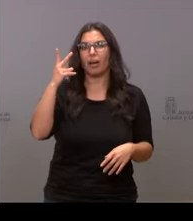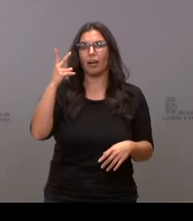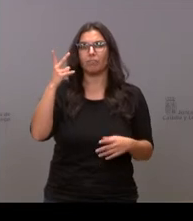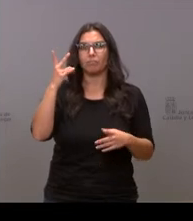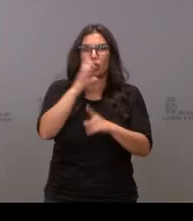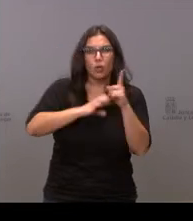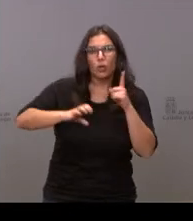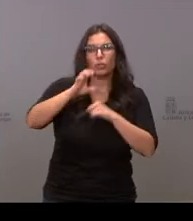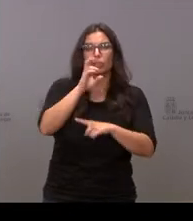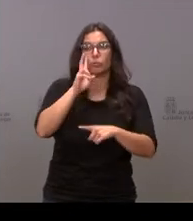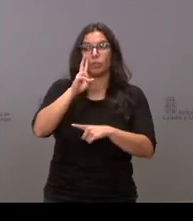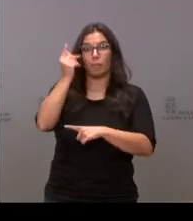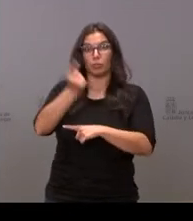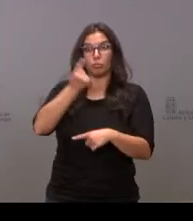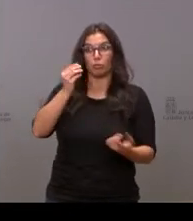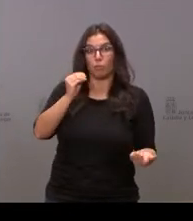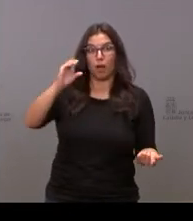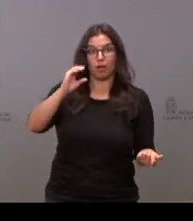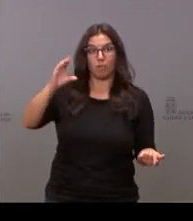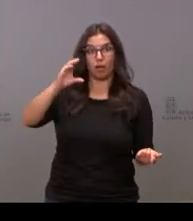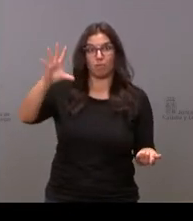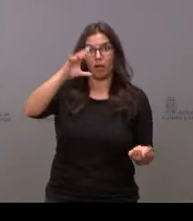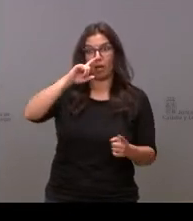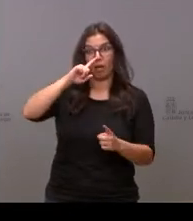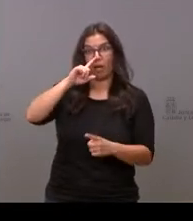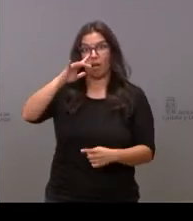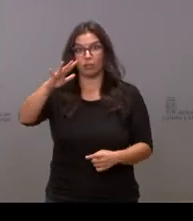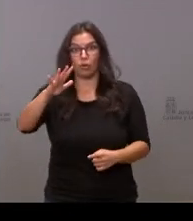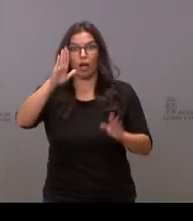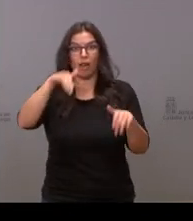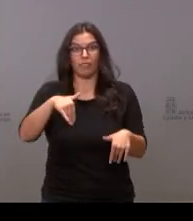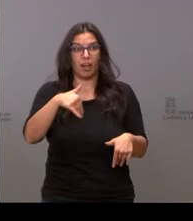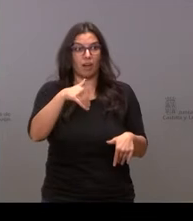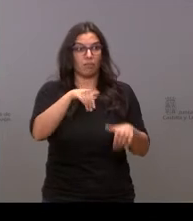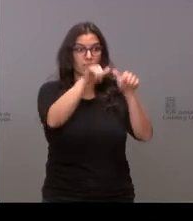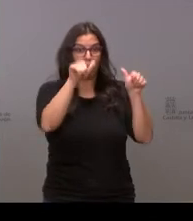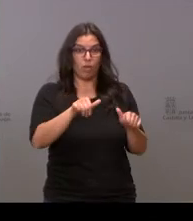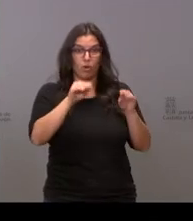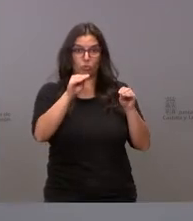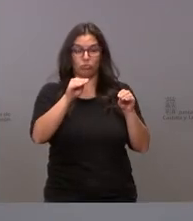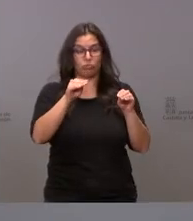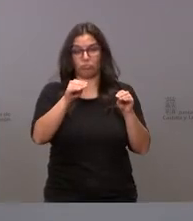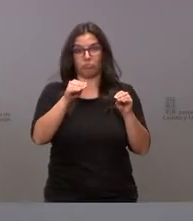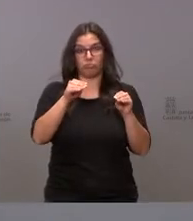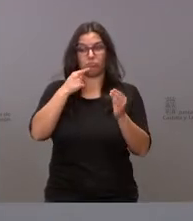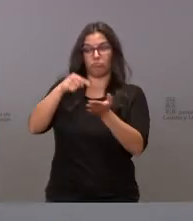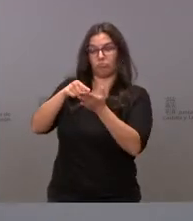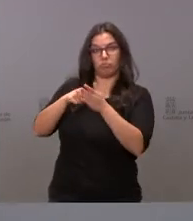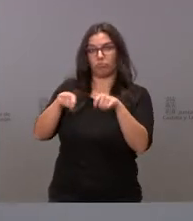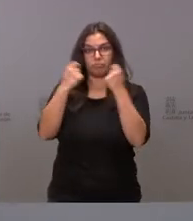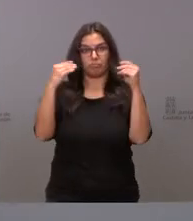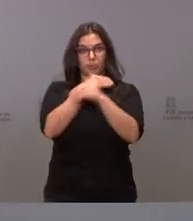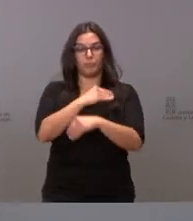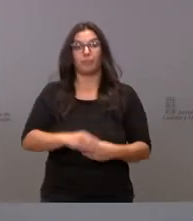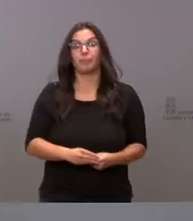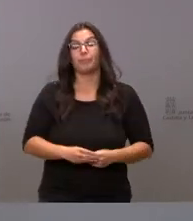de crecimiento de los presupuestos tire hacia abajo del modelo pues mire si usted analiza el motivo por el que